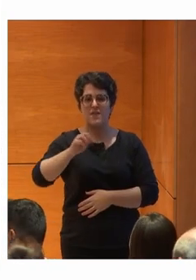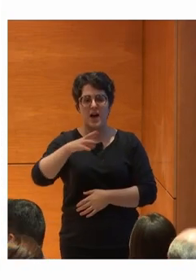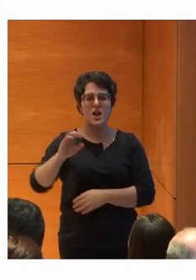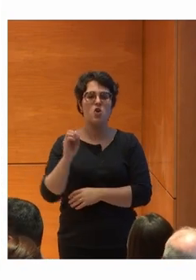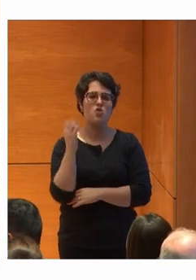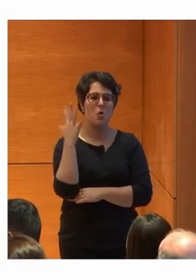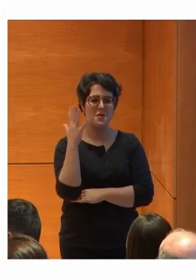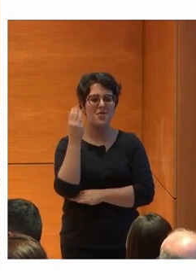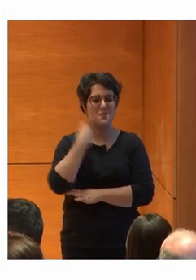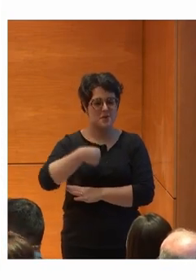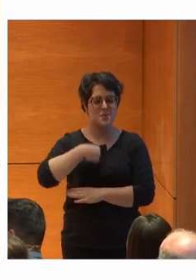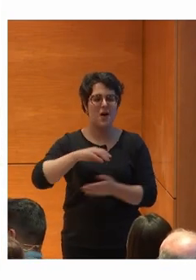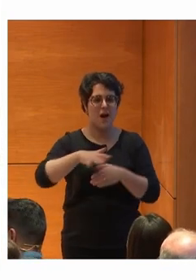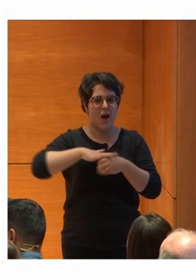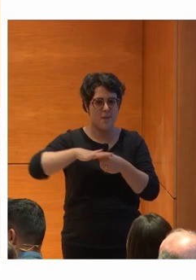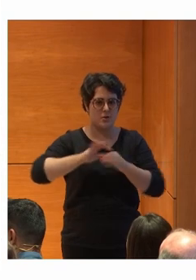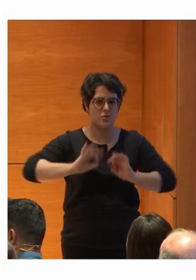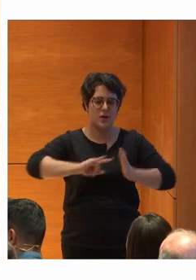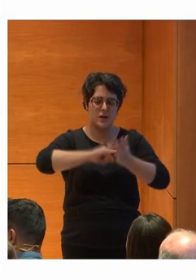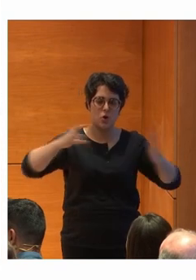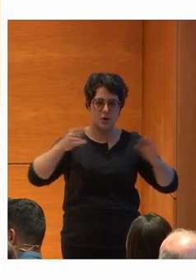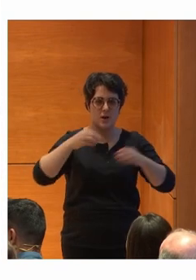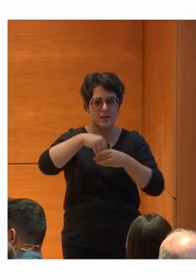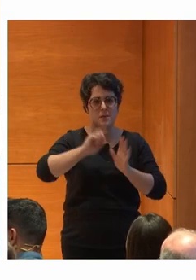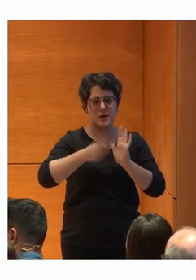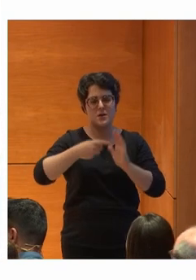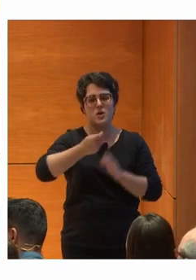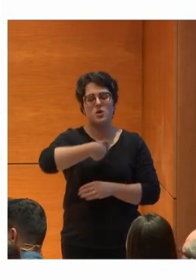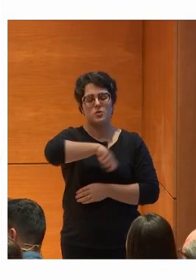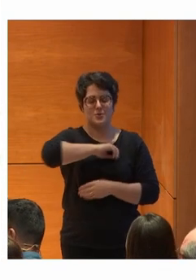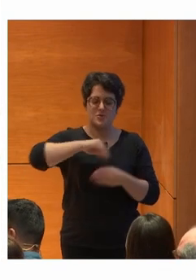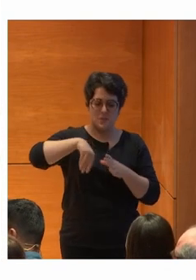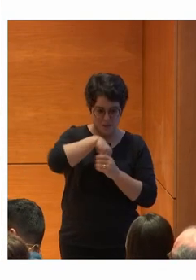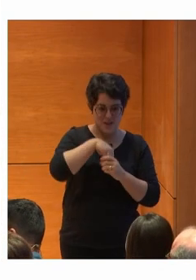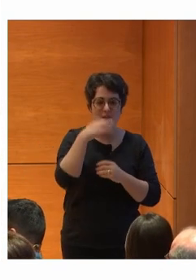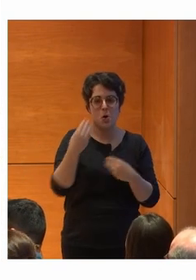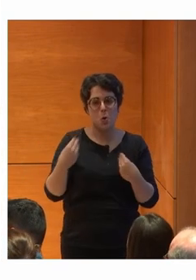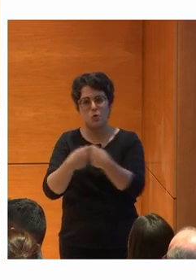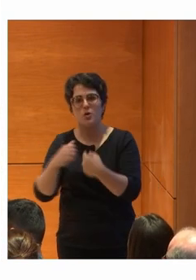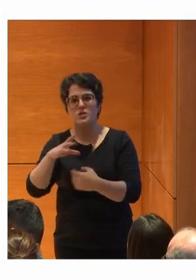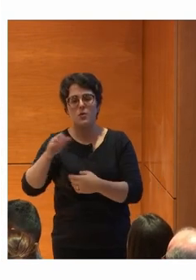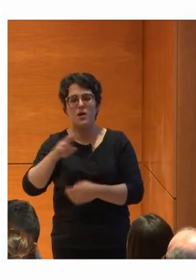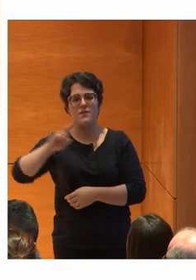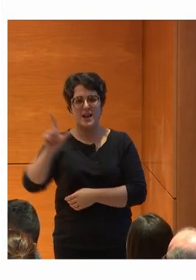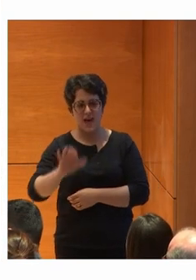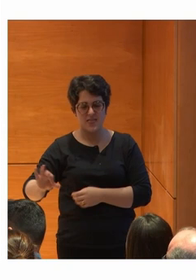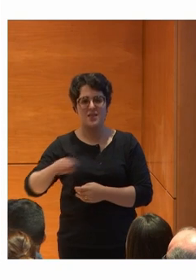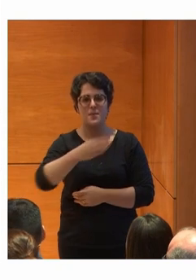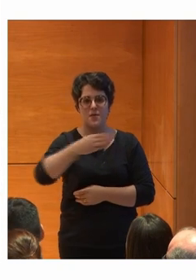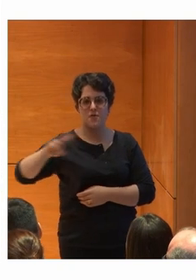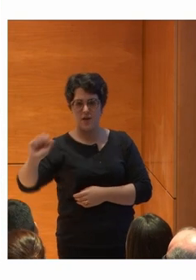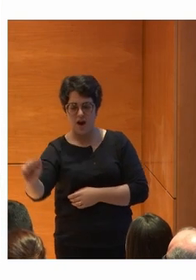Responsable Del área tecnológica De Plena Inclusión España Junto a ellos Estarán José Luis Velázquez De BBVA